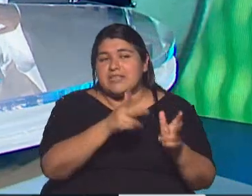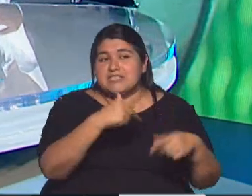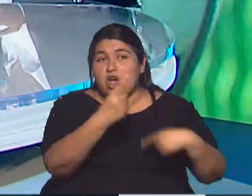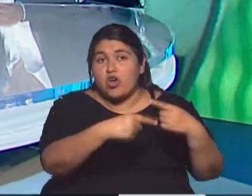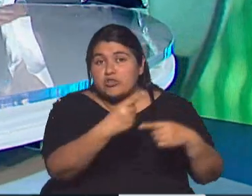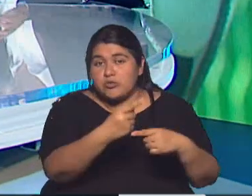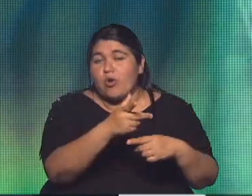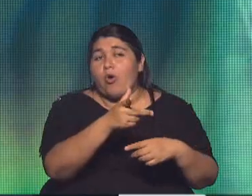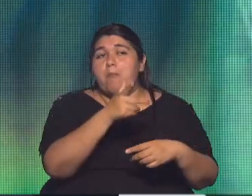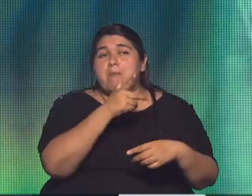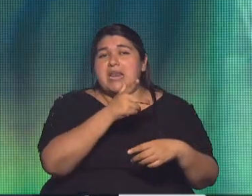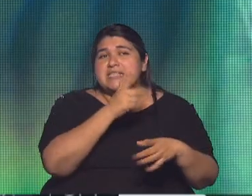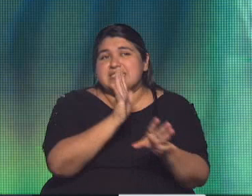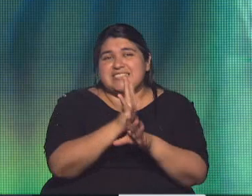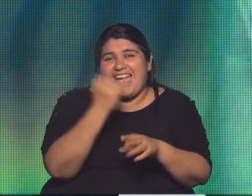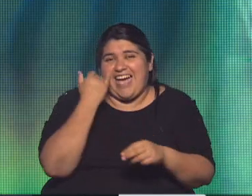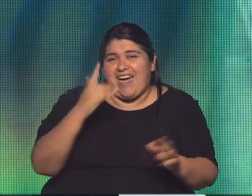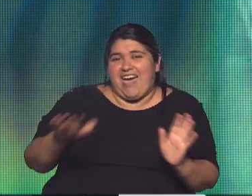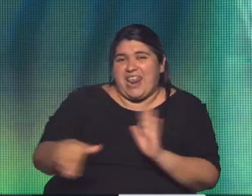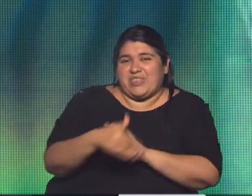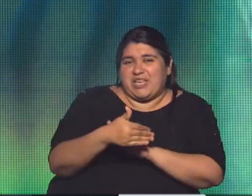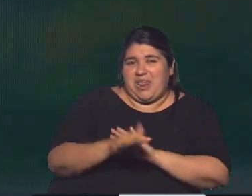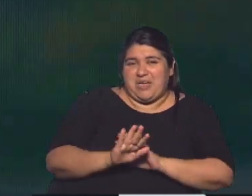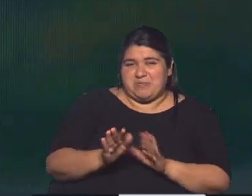el Kun se retira del fútbol, me parece que hoy están resonando un poquito más. Bueno, y...